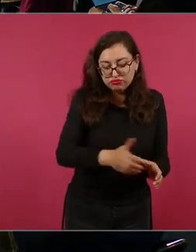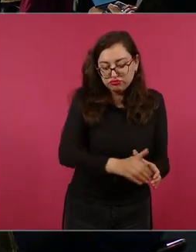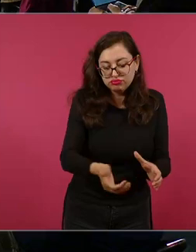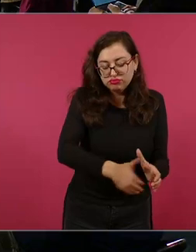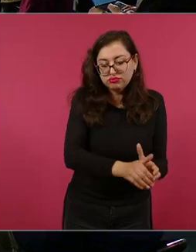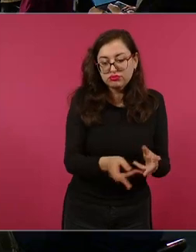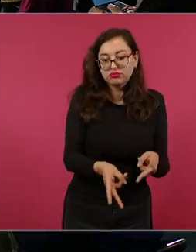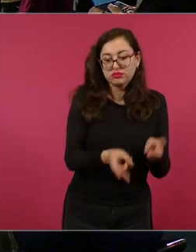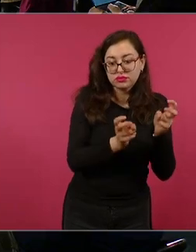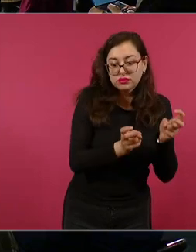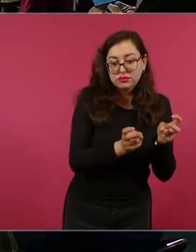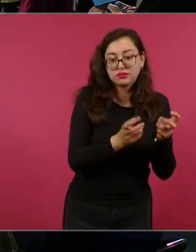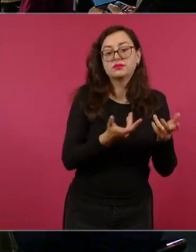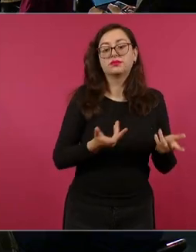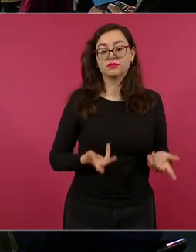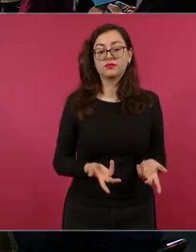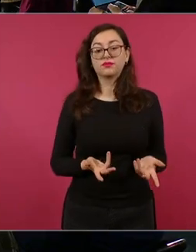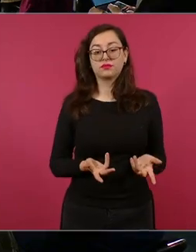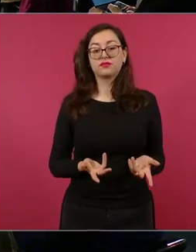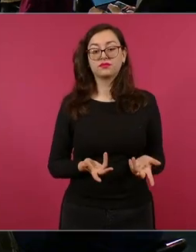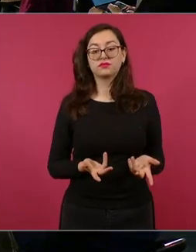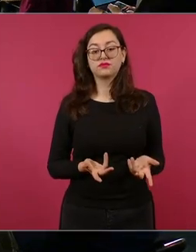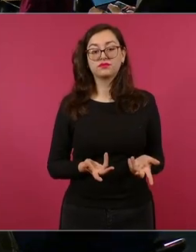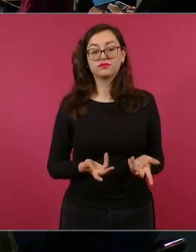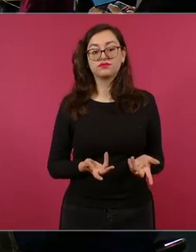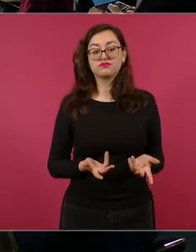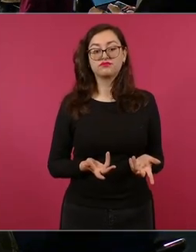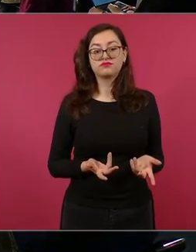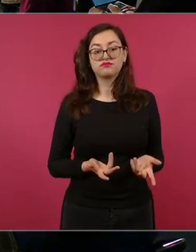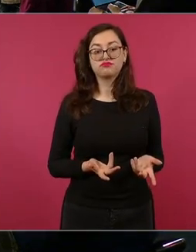para que se cargara gasolina barata